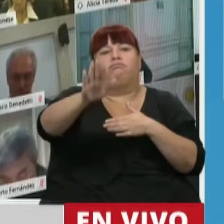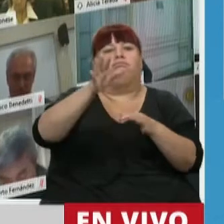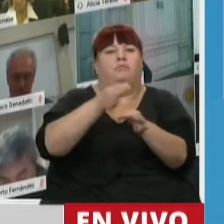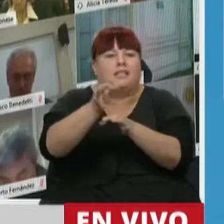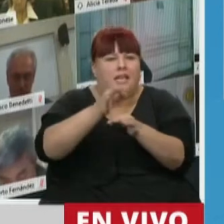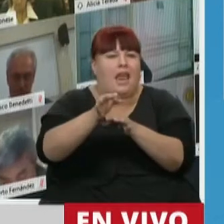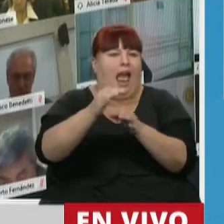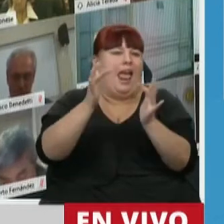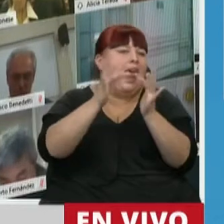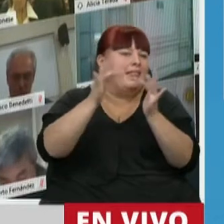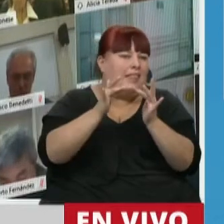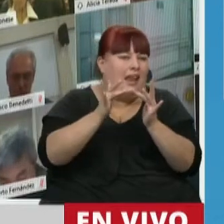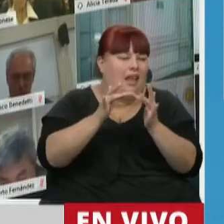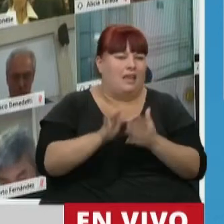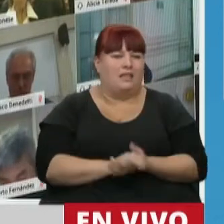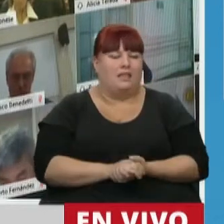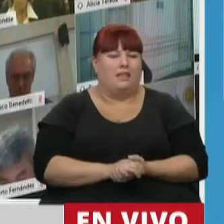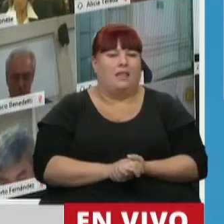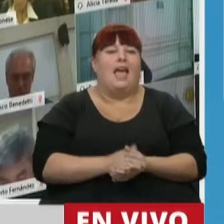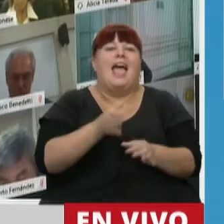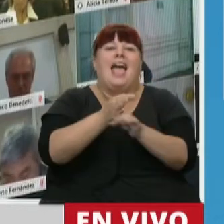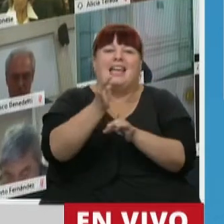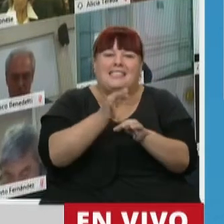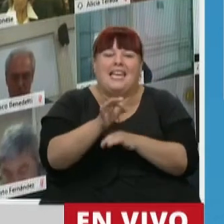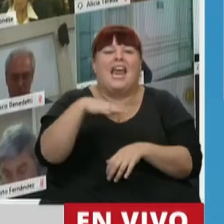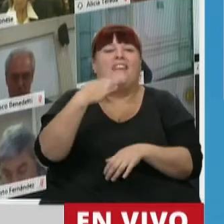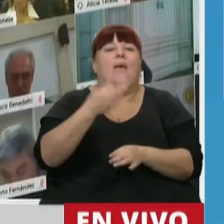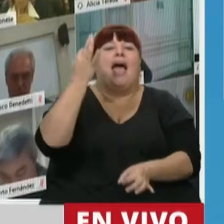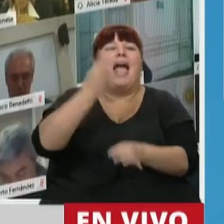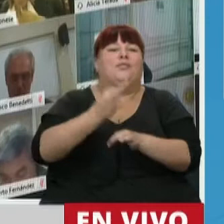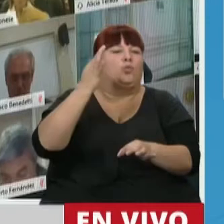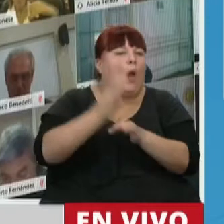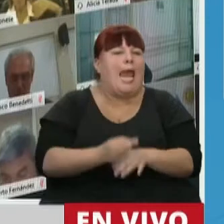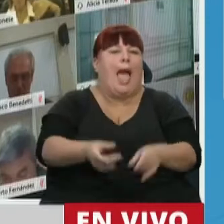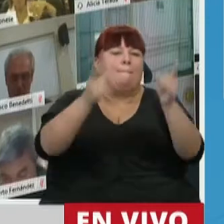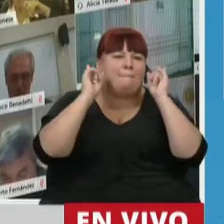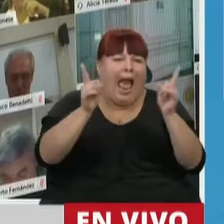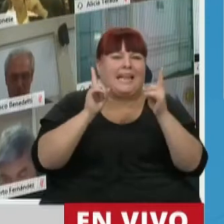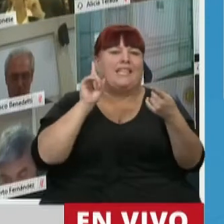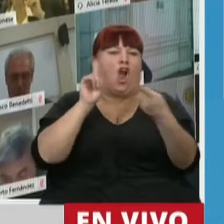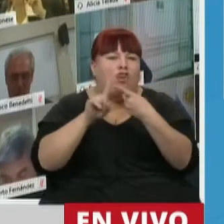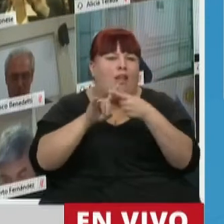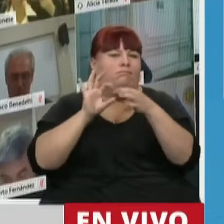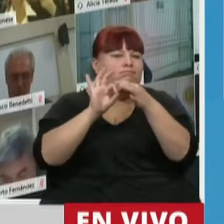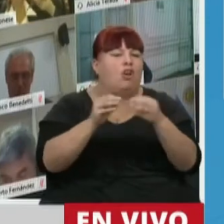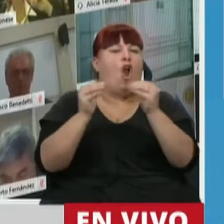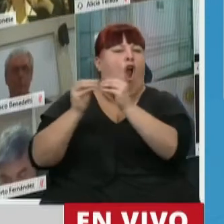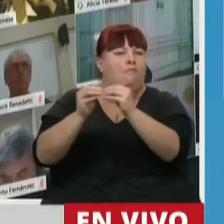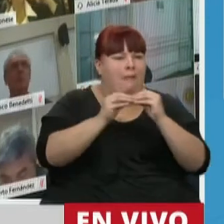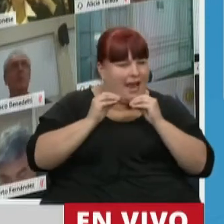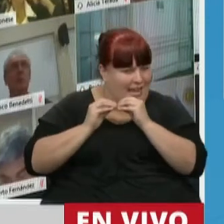educativas a distancia. Educar requiere escuela de maestra, de vínculo, de compañeros.